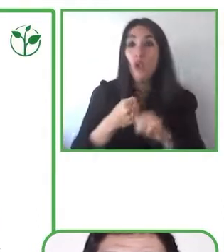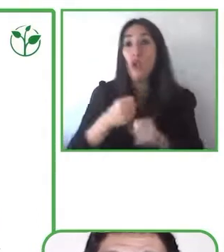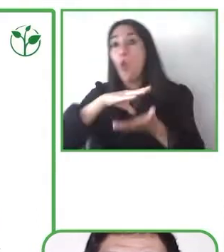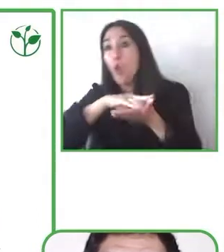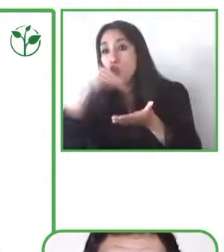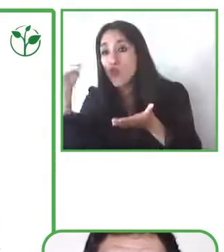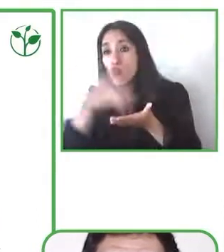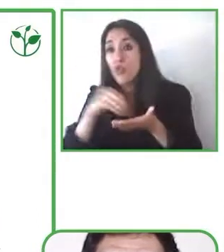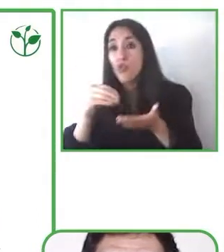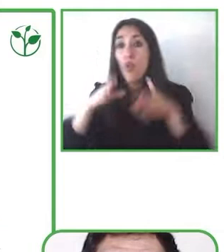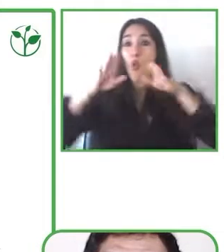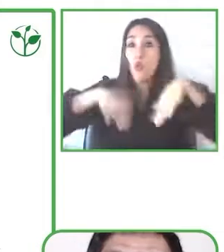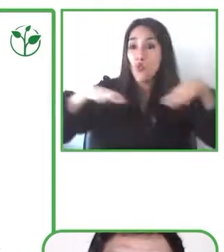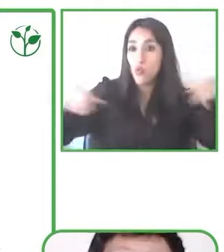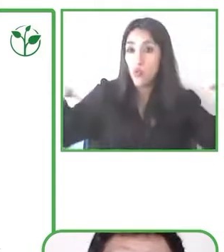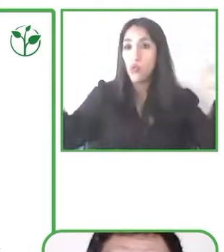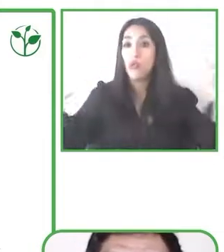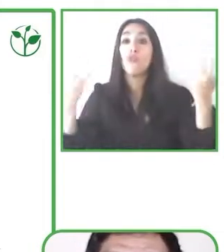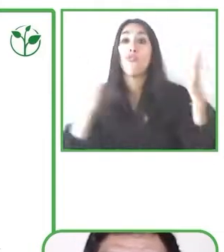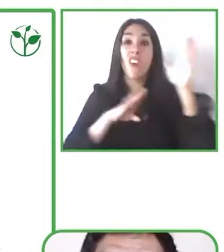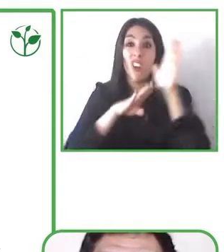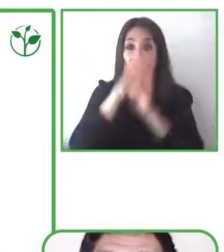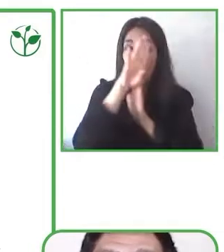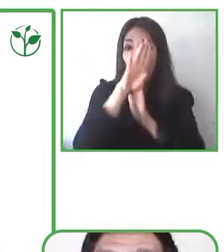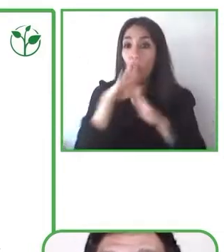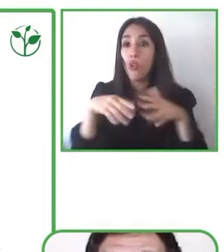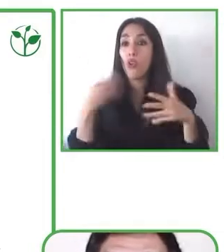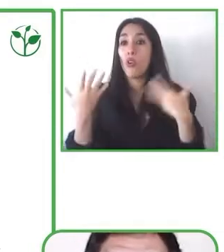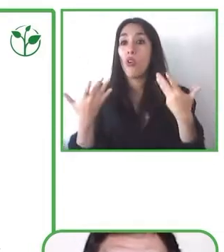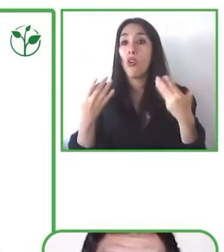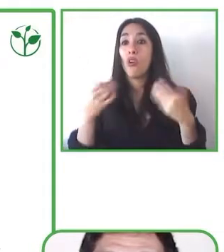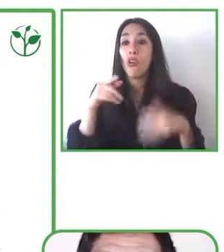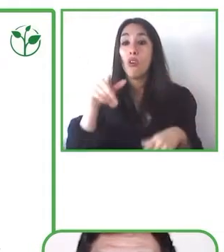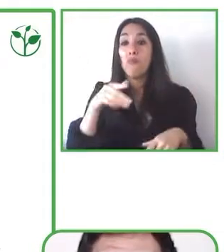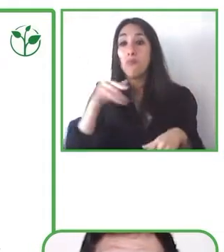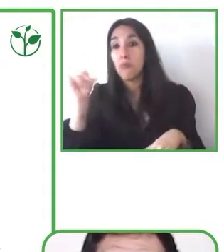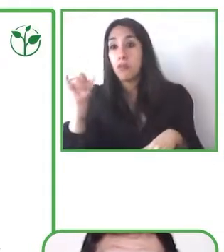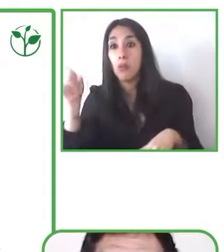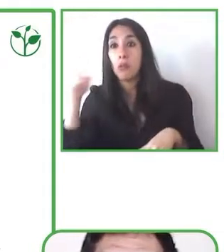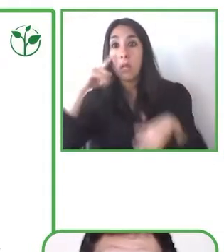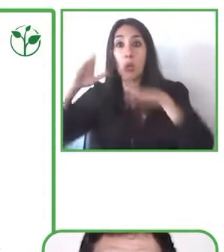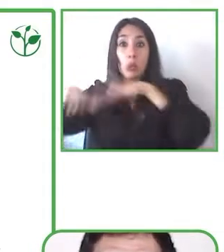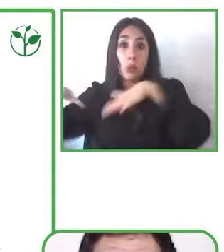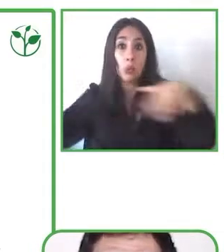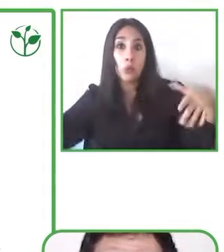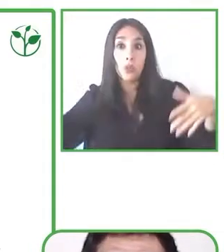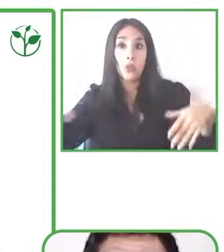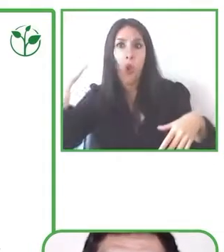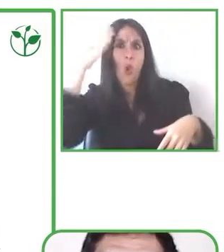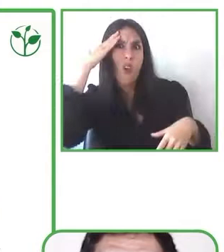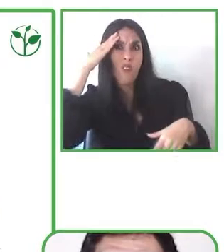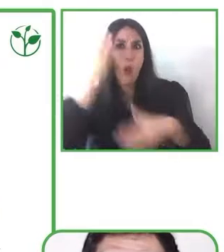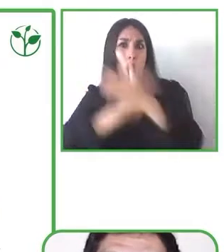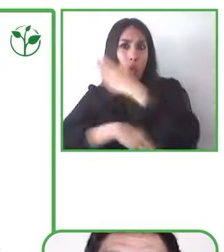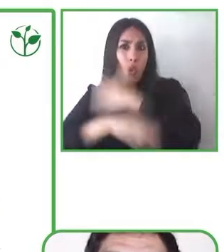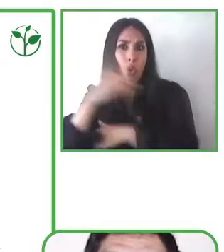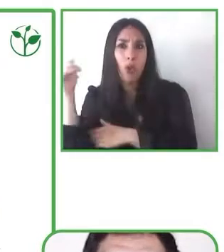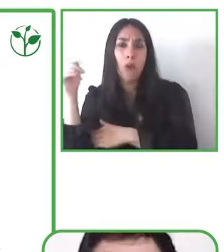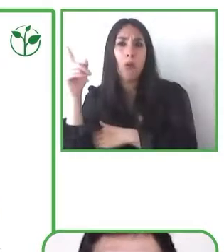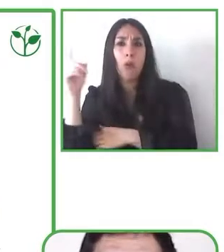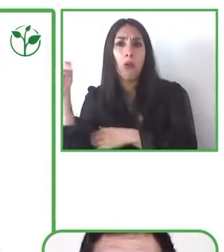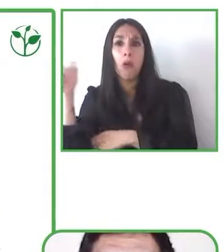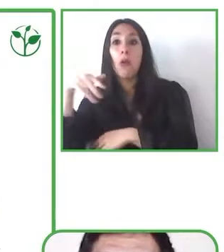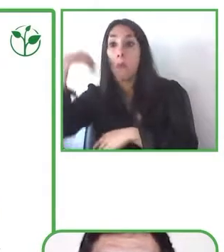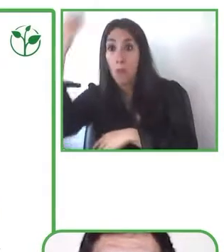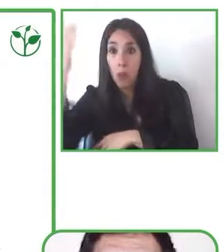típico, sino también entonces niños que presentan algún tipo de dificultad específica, ¿verdad?, en el aprendizaje. Es ahí que nosotros